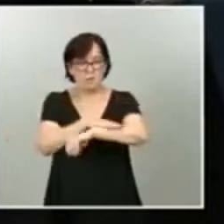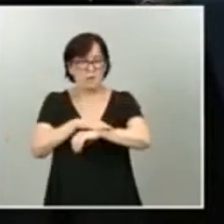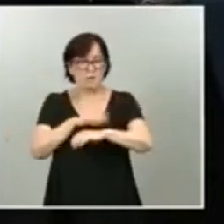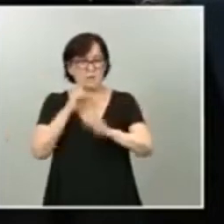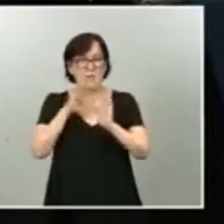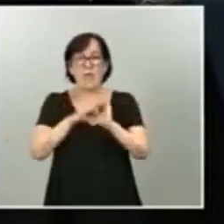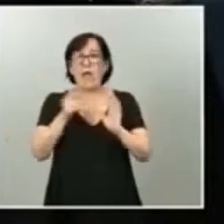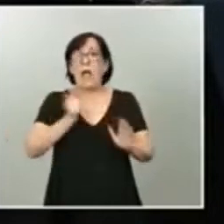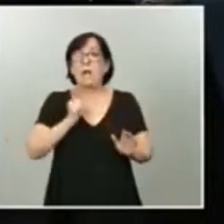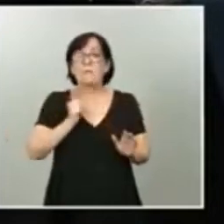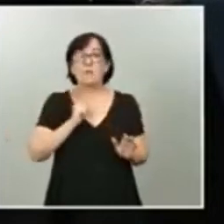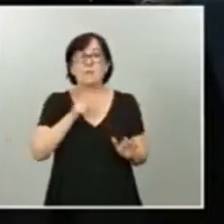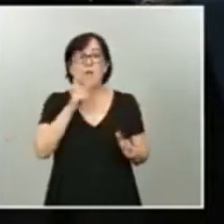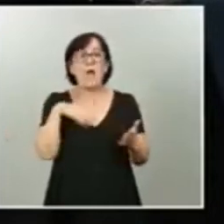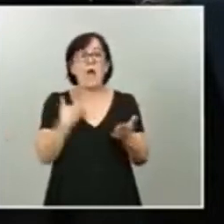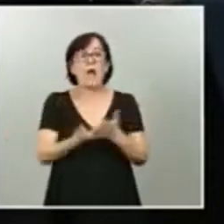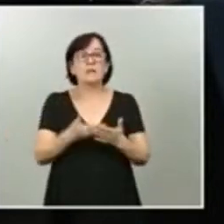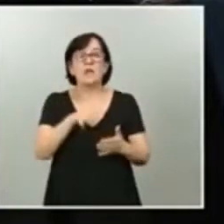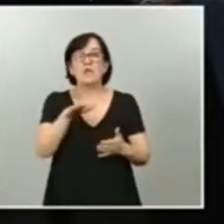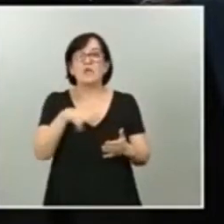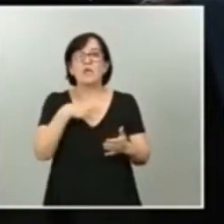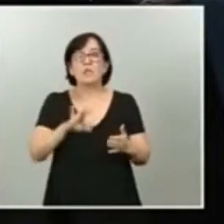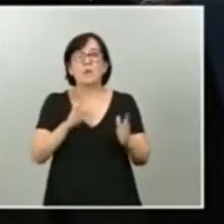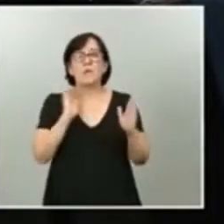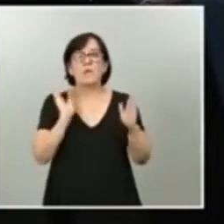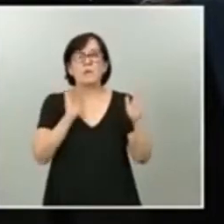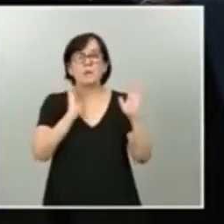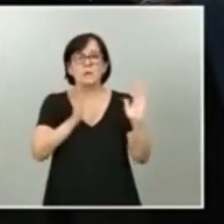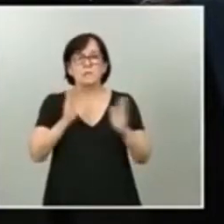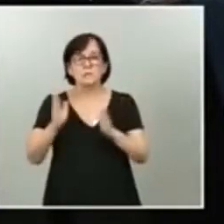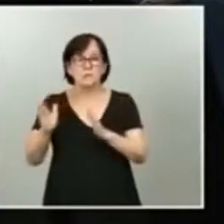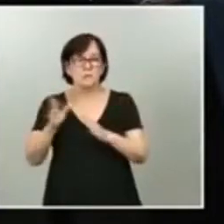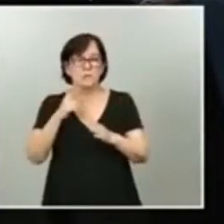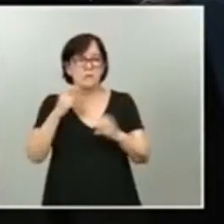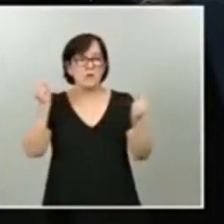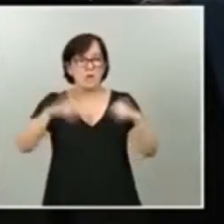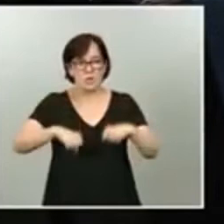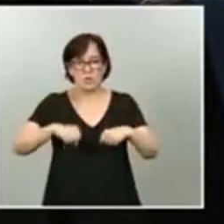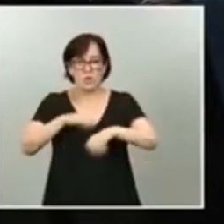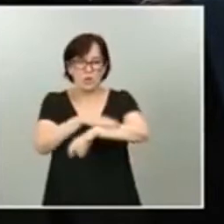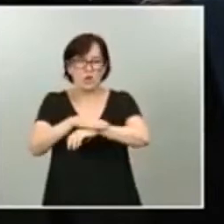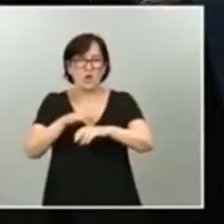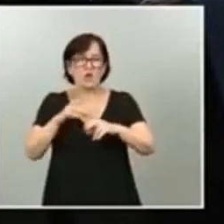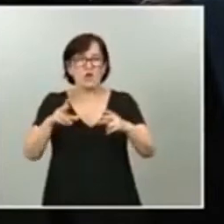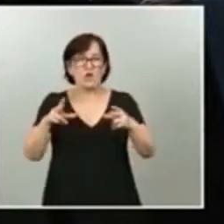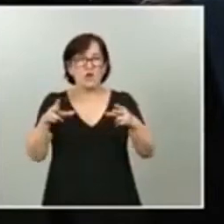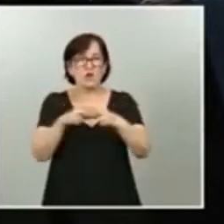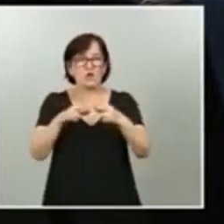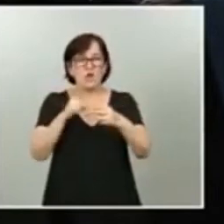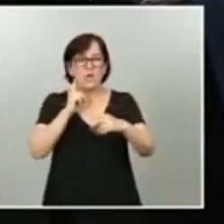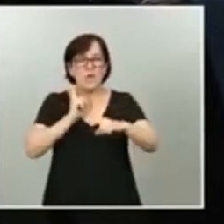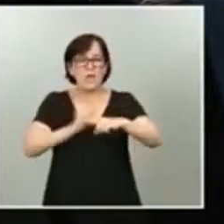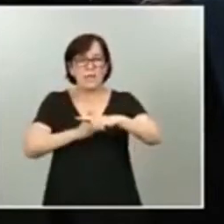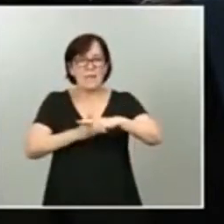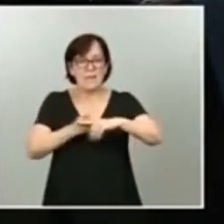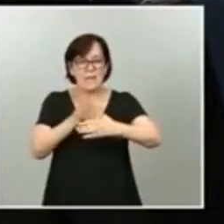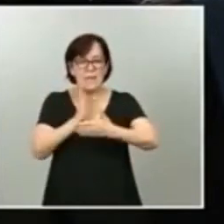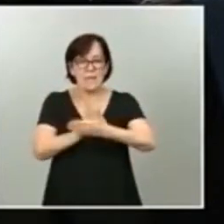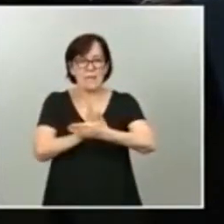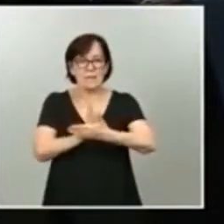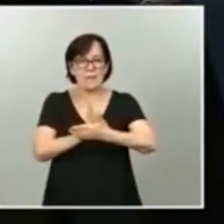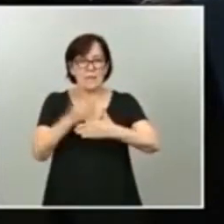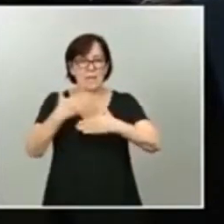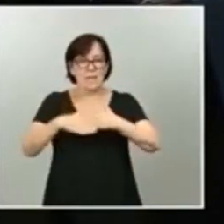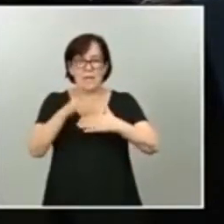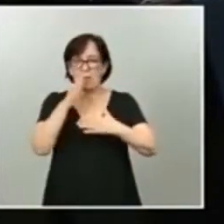¿Hasta dónde se podría modular ese acuerdo de gobierno como socio de gobierno? ¿Qué líneas rojas hay para poder que entren otros o que entren